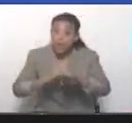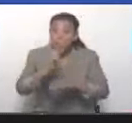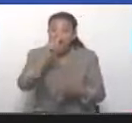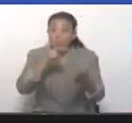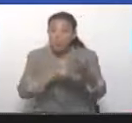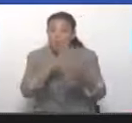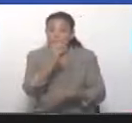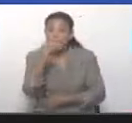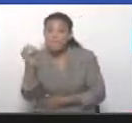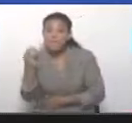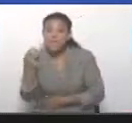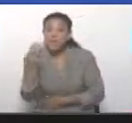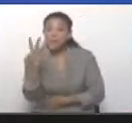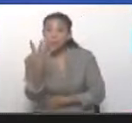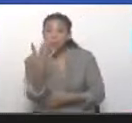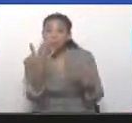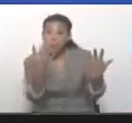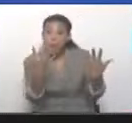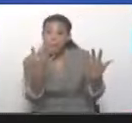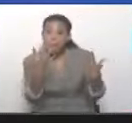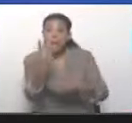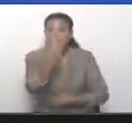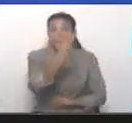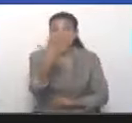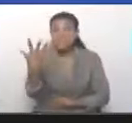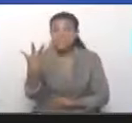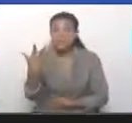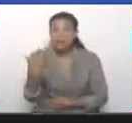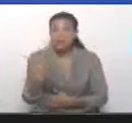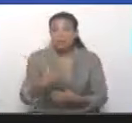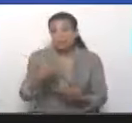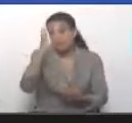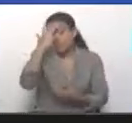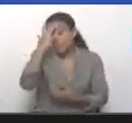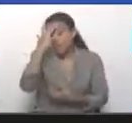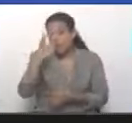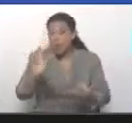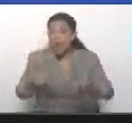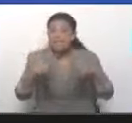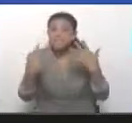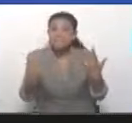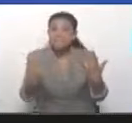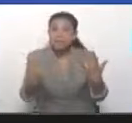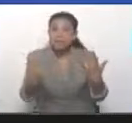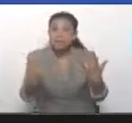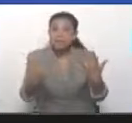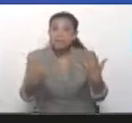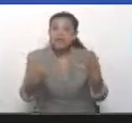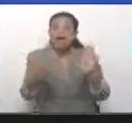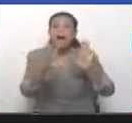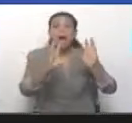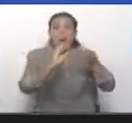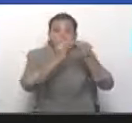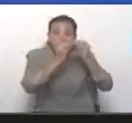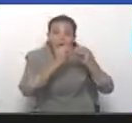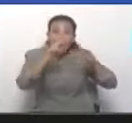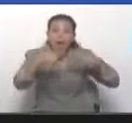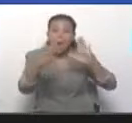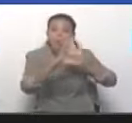año 2009, 25 de febrero, lo que fue el sexto referéndum para hacer una enmienda de la Constitución.